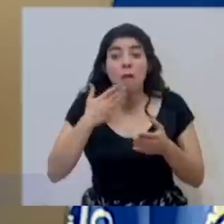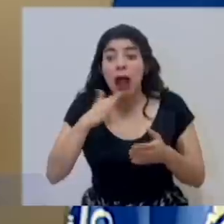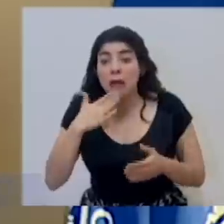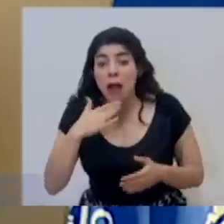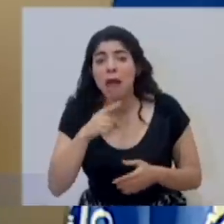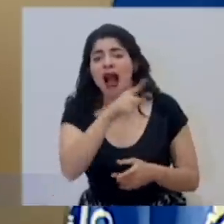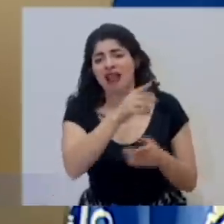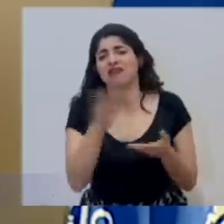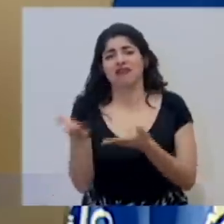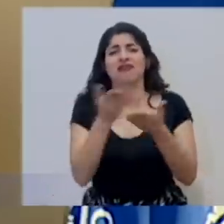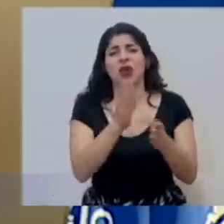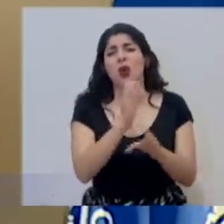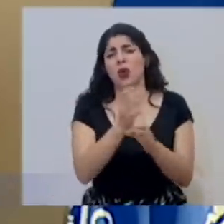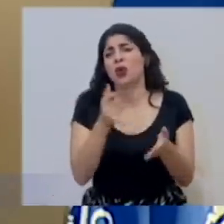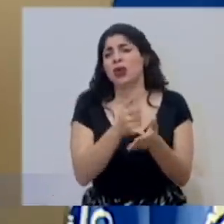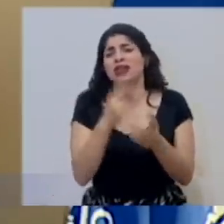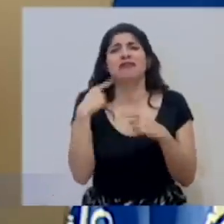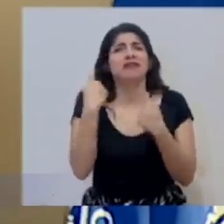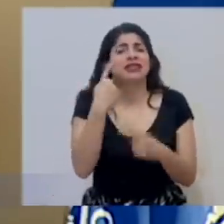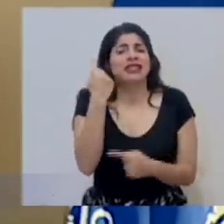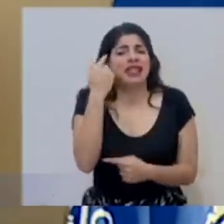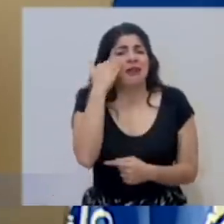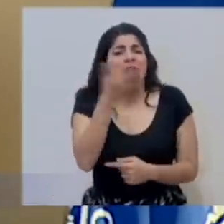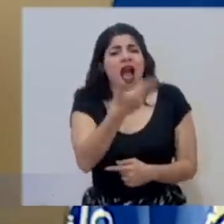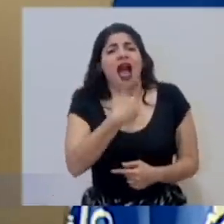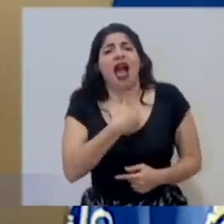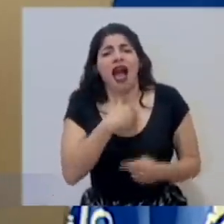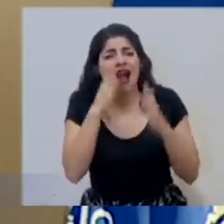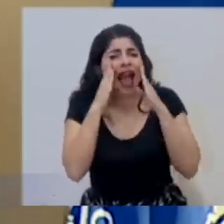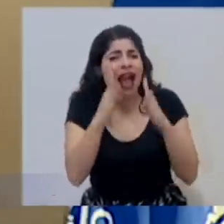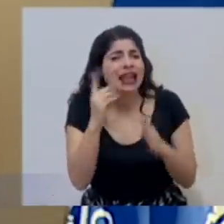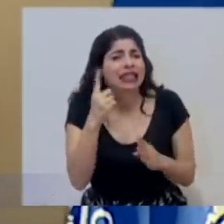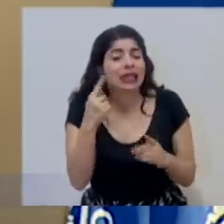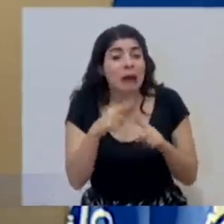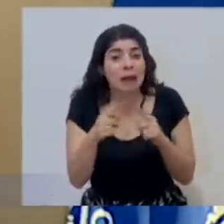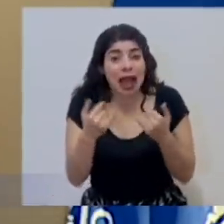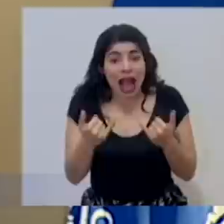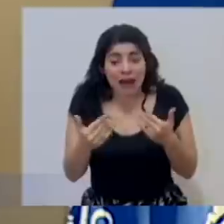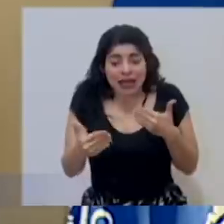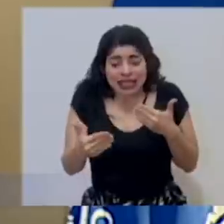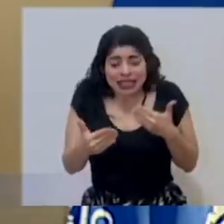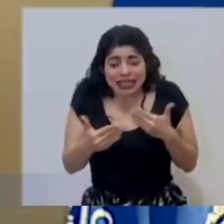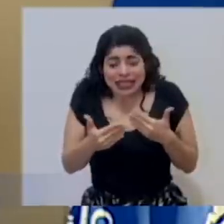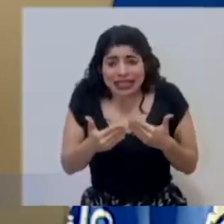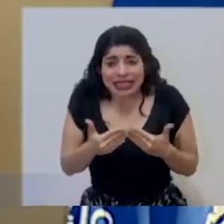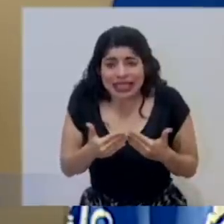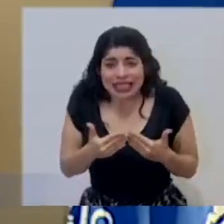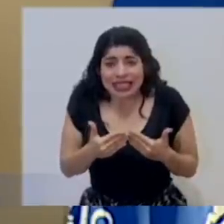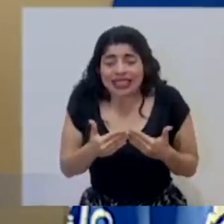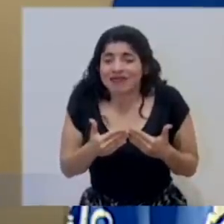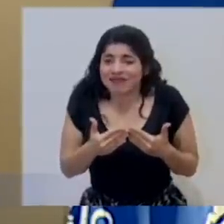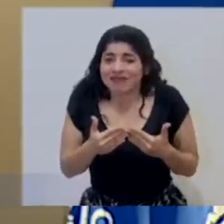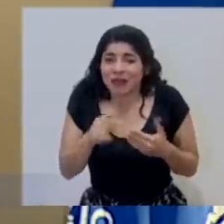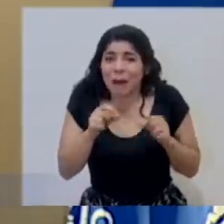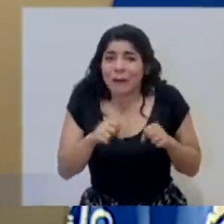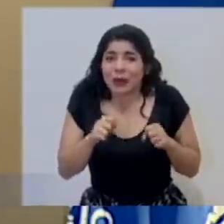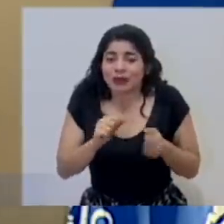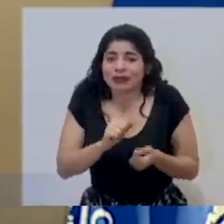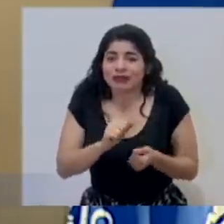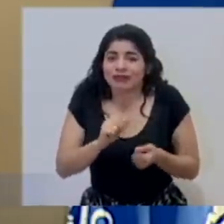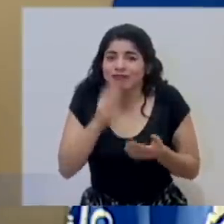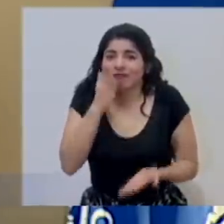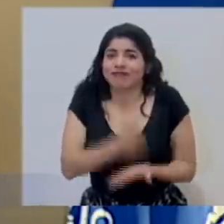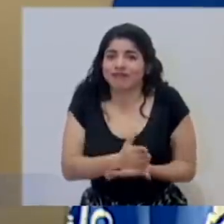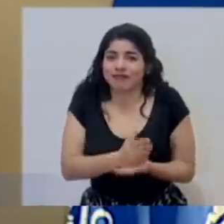se complica, va a tener una unidad de cuidados intensivos para poder atenderlo. Estamos al borde de que eso ya deje de ser una